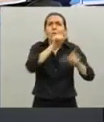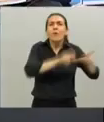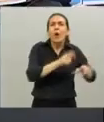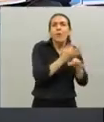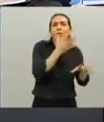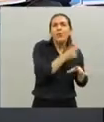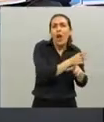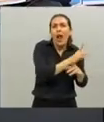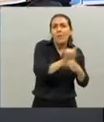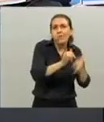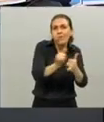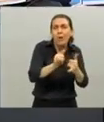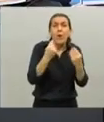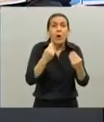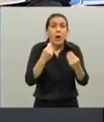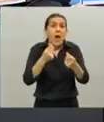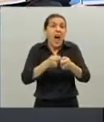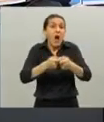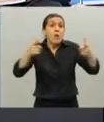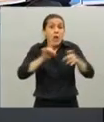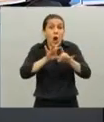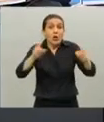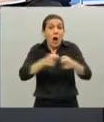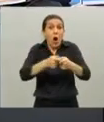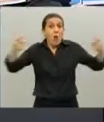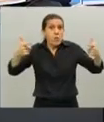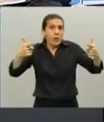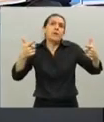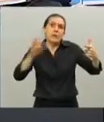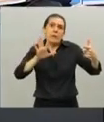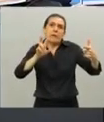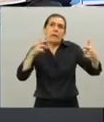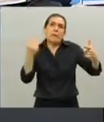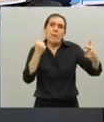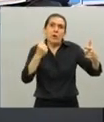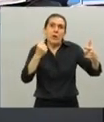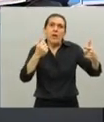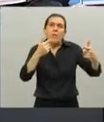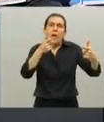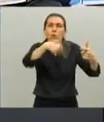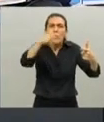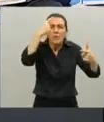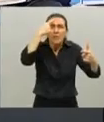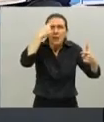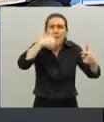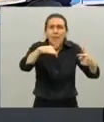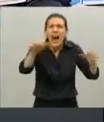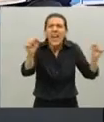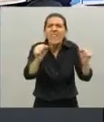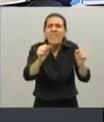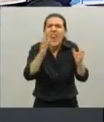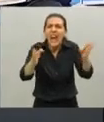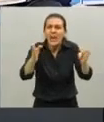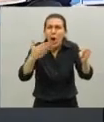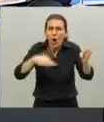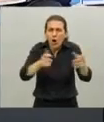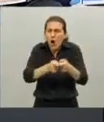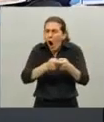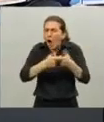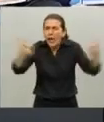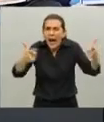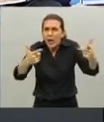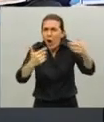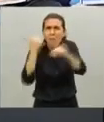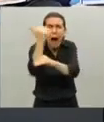porque el aumento es importante pero aún así entienden que habrá un aumento mucho más grande en invierno gracias miren no lo